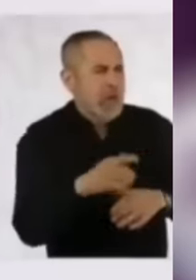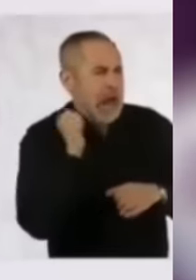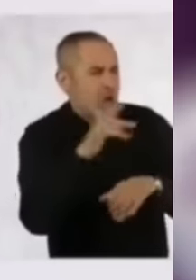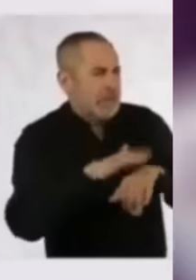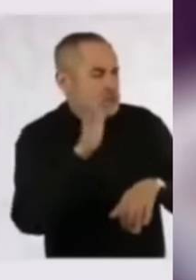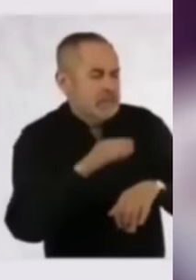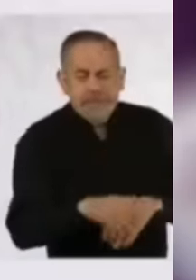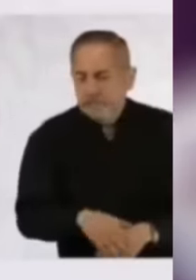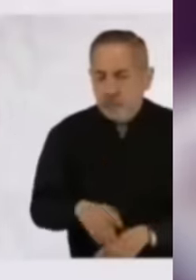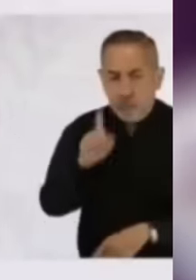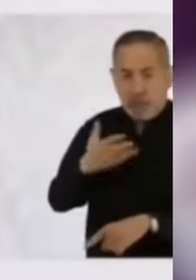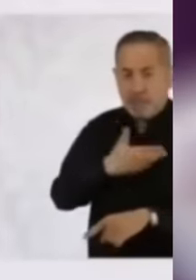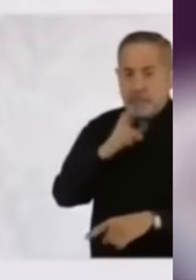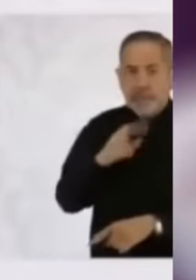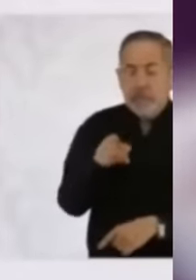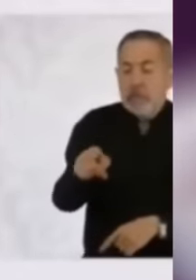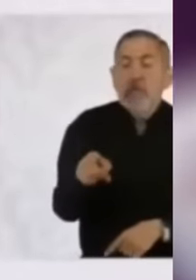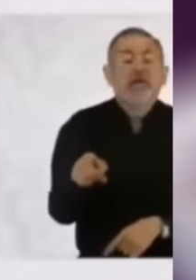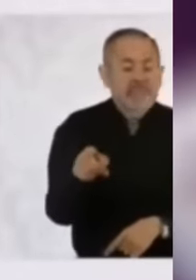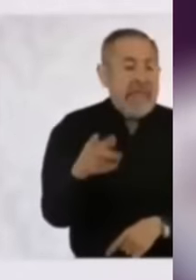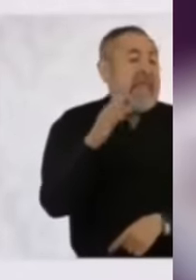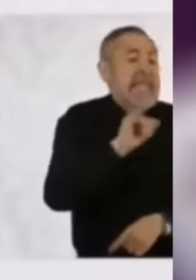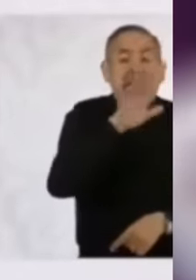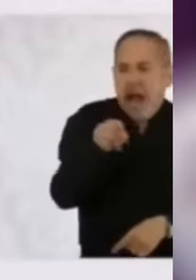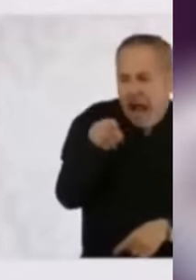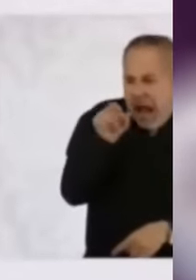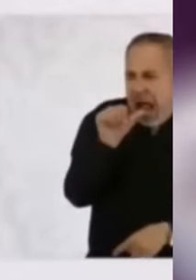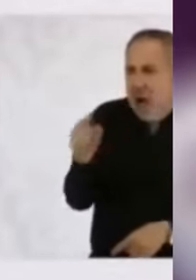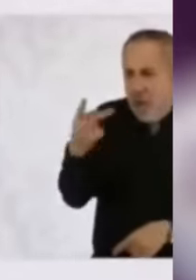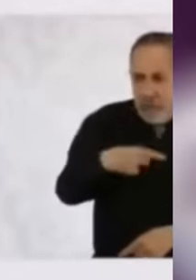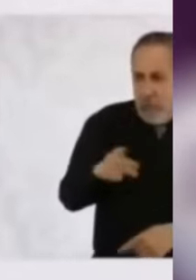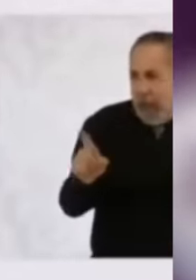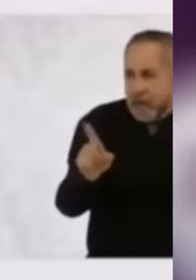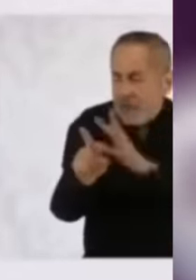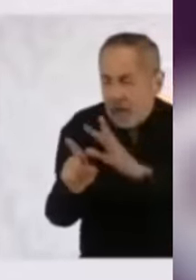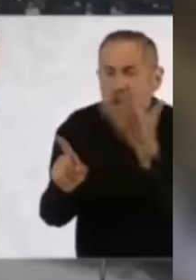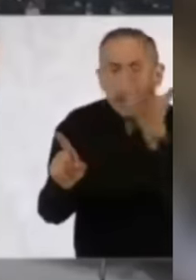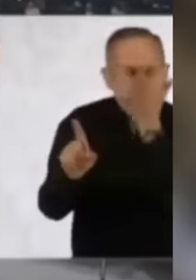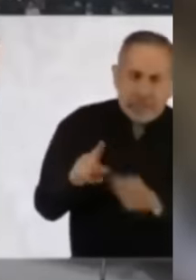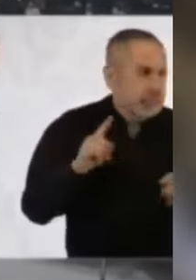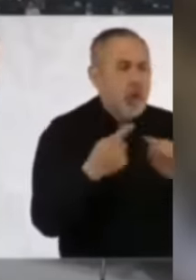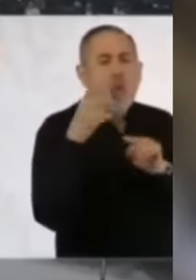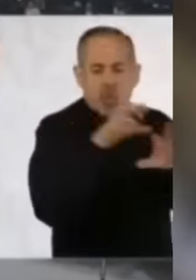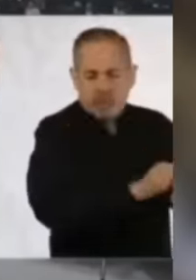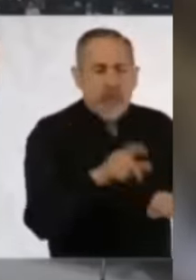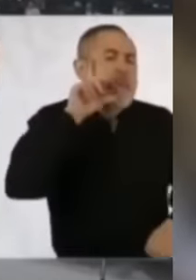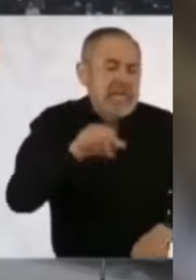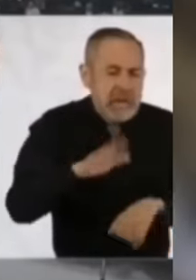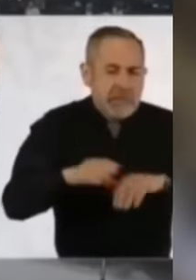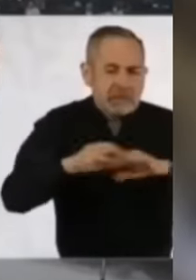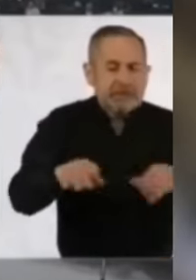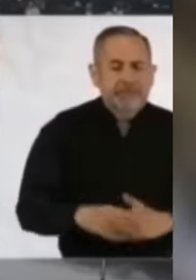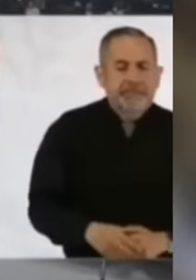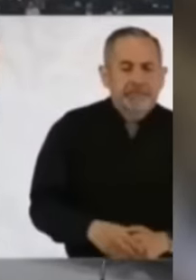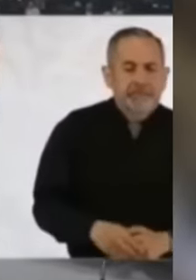iban por una persona, pero mañana les pueden dar información. Presidenta, el presidente del INAI,